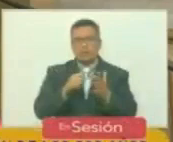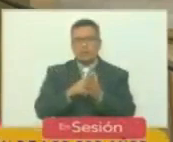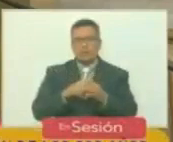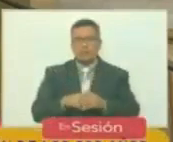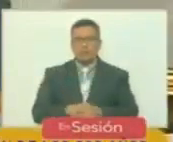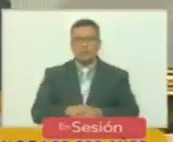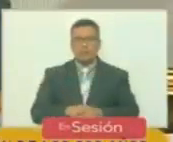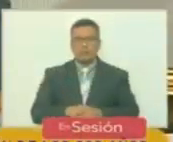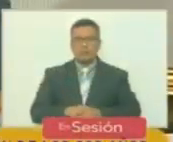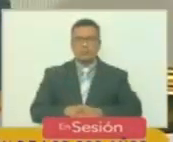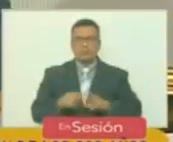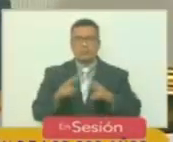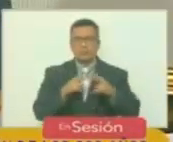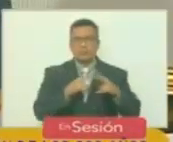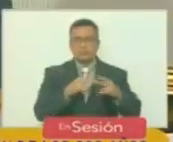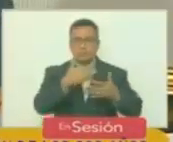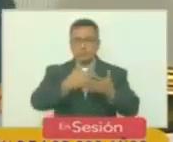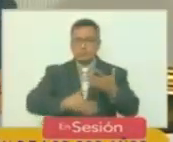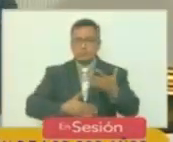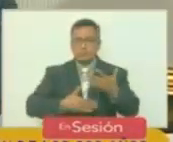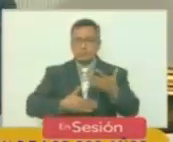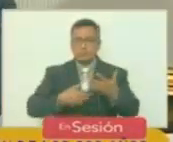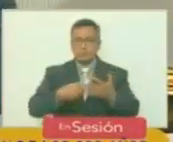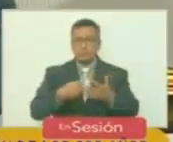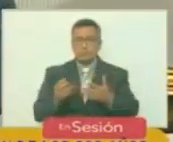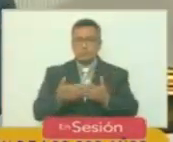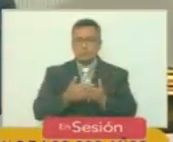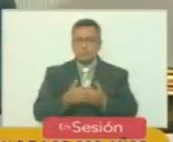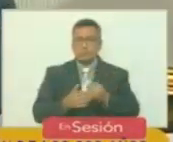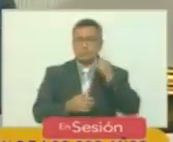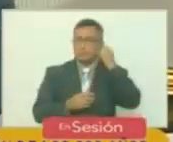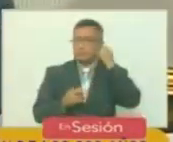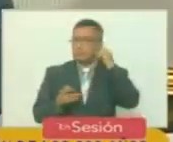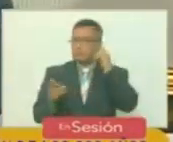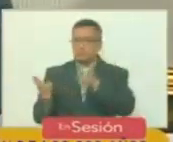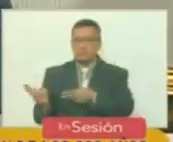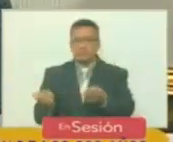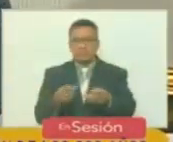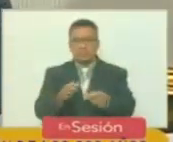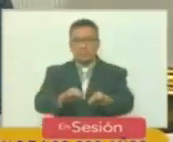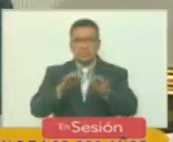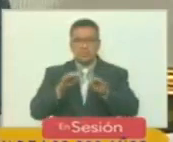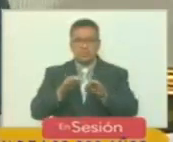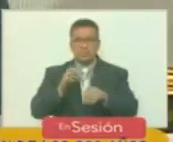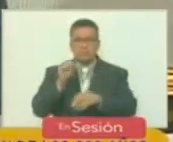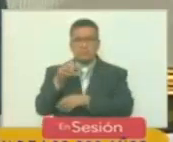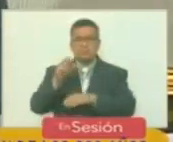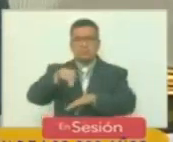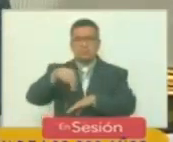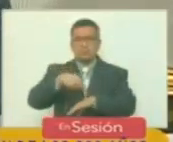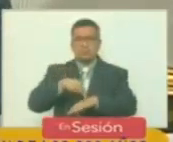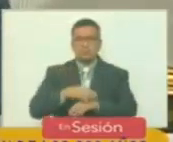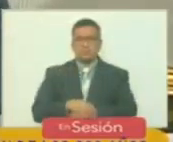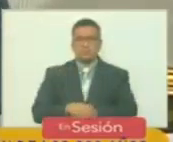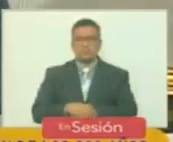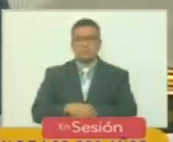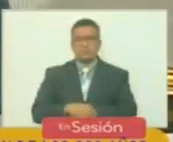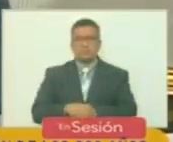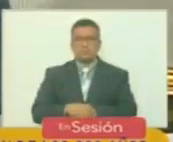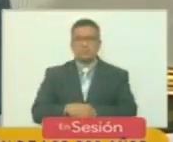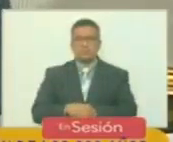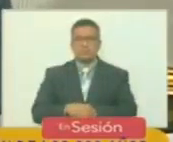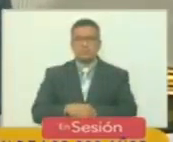se encuentran a las puertas del hemiciclo como invitados especiales de esta asamblea nacional el